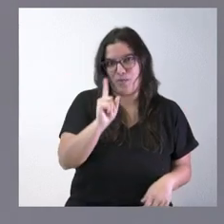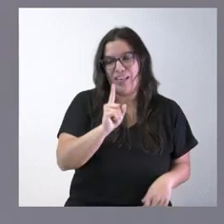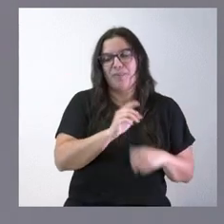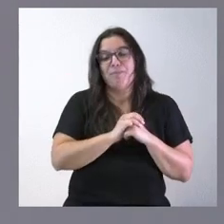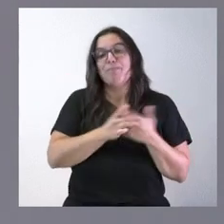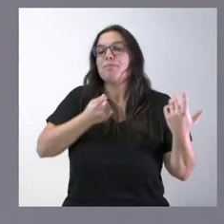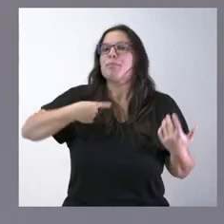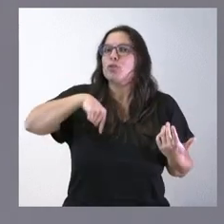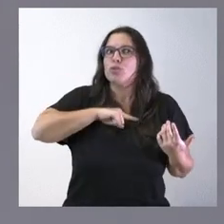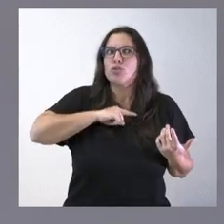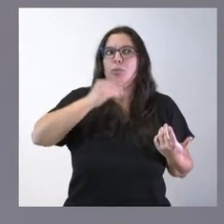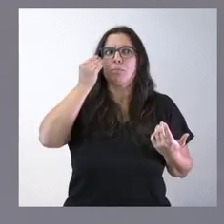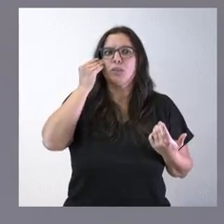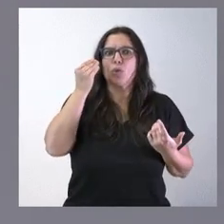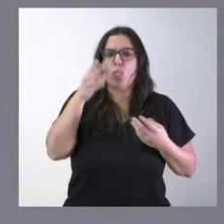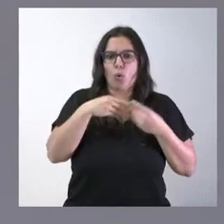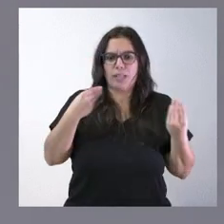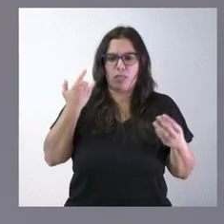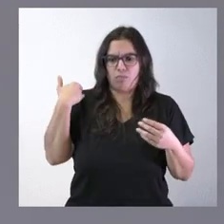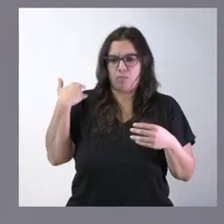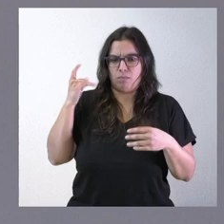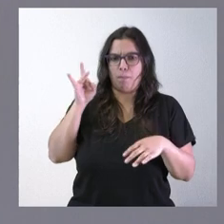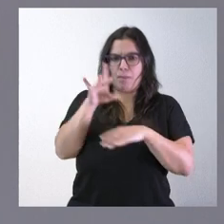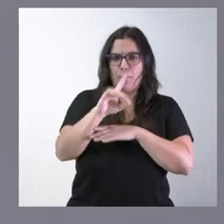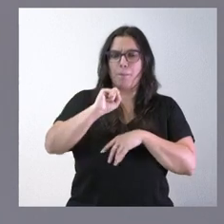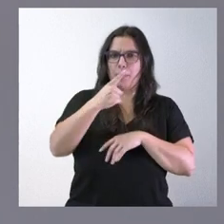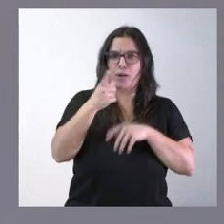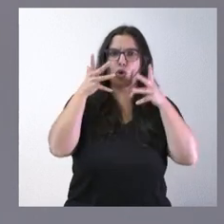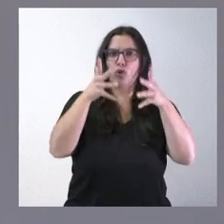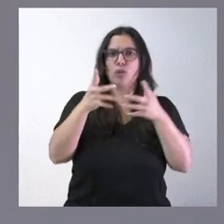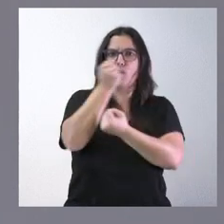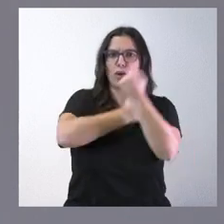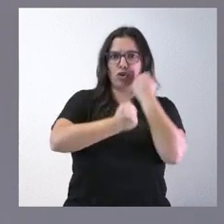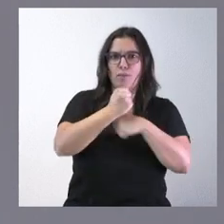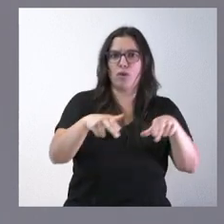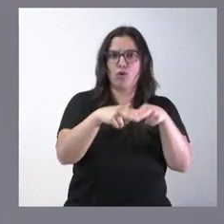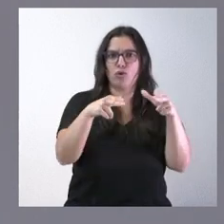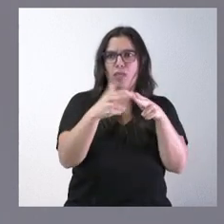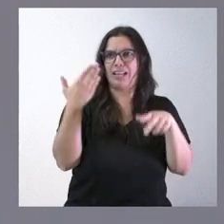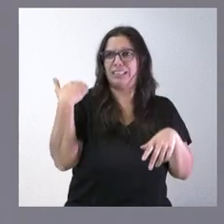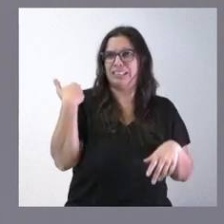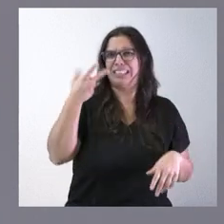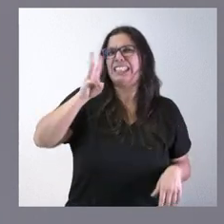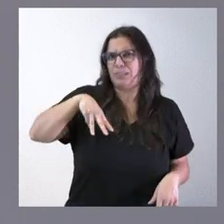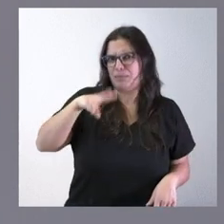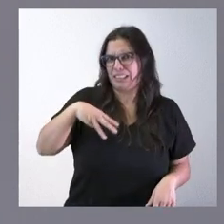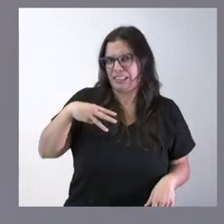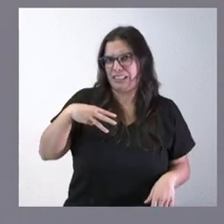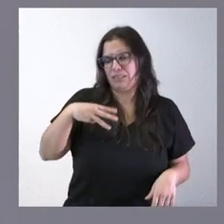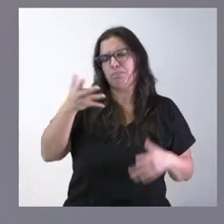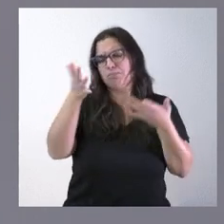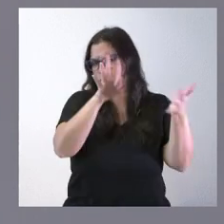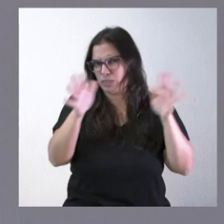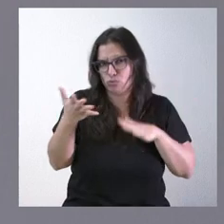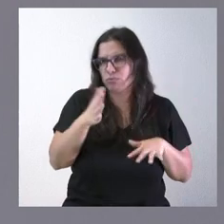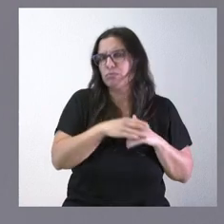enviamos esta documentación primero al Consejo Económico y Social ahora ya quizá tres meses hablo un poco de memoria